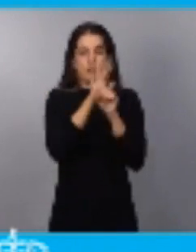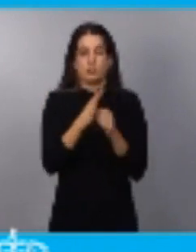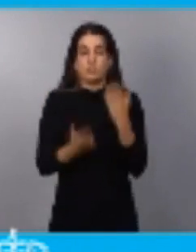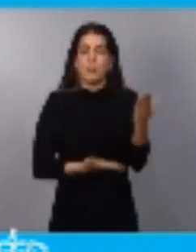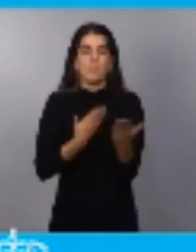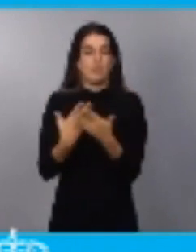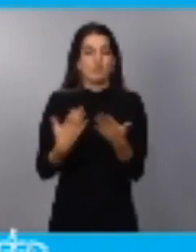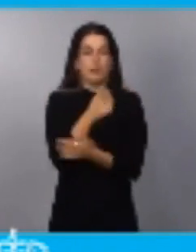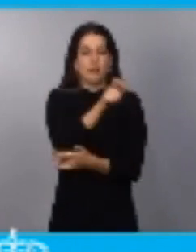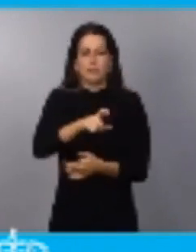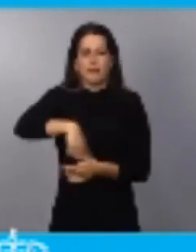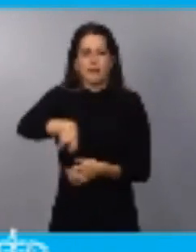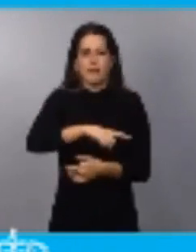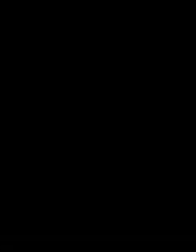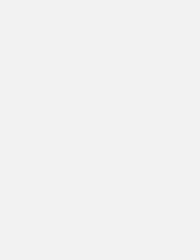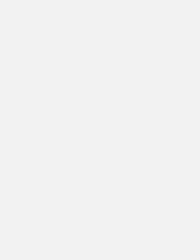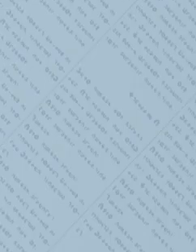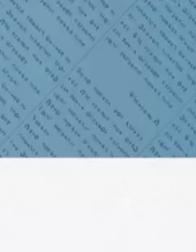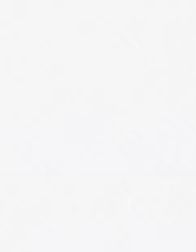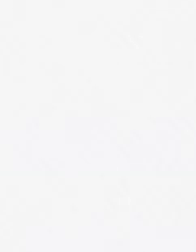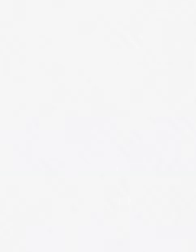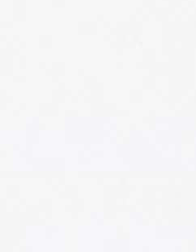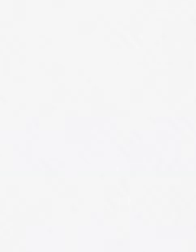sigamos en esta dirección durante los próximos meses. ¡Gracias!